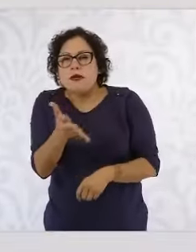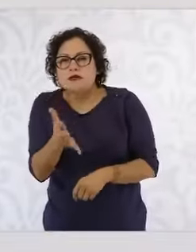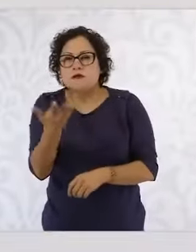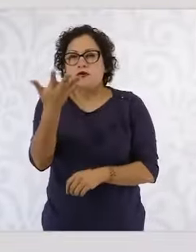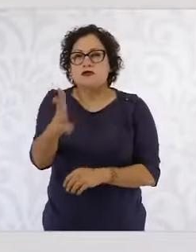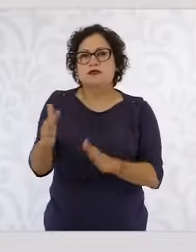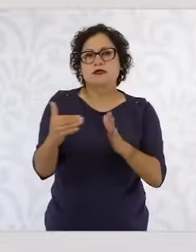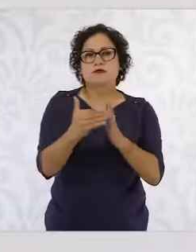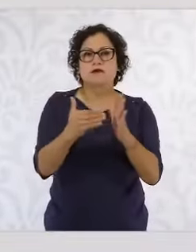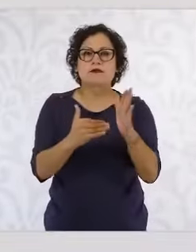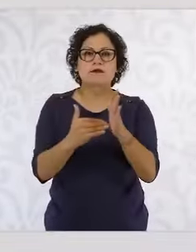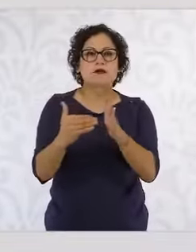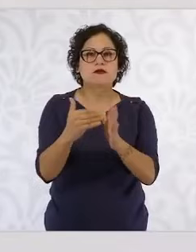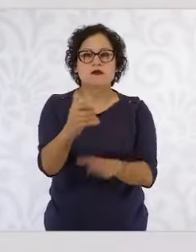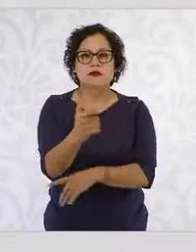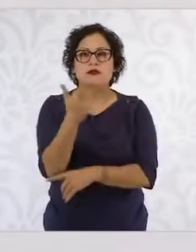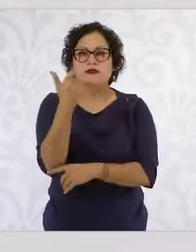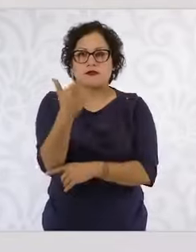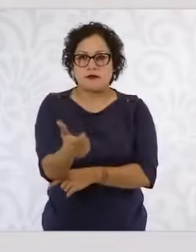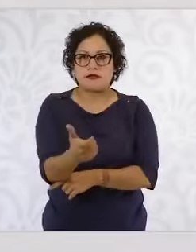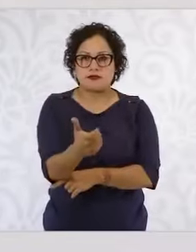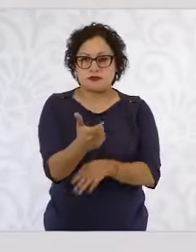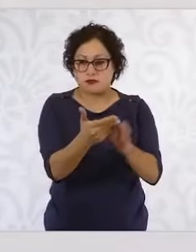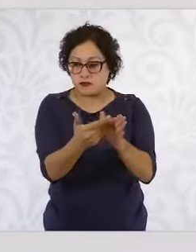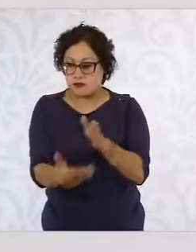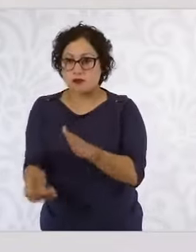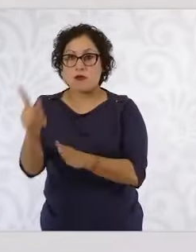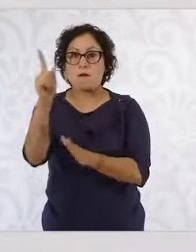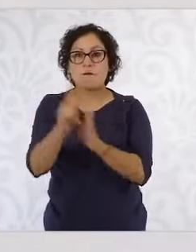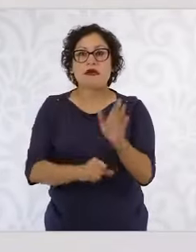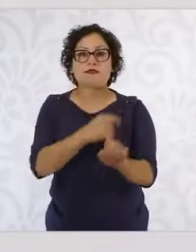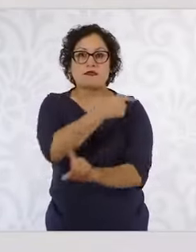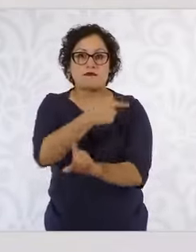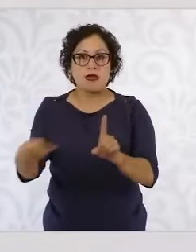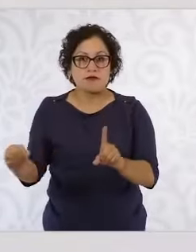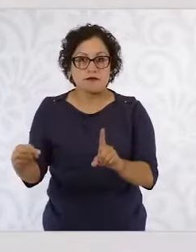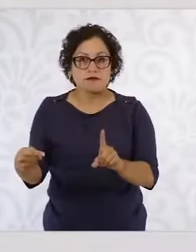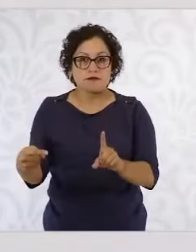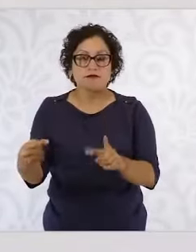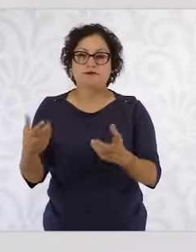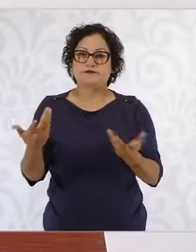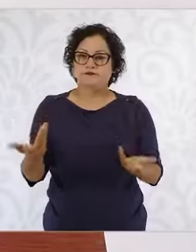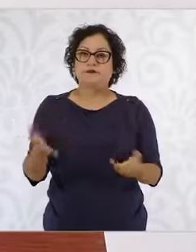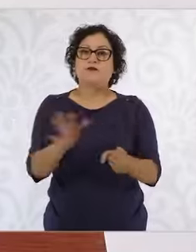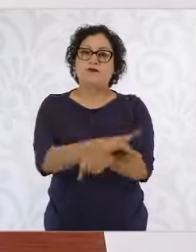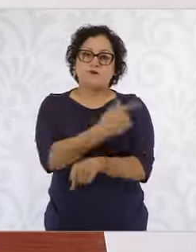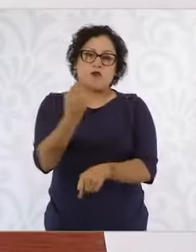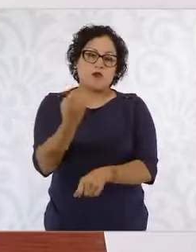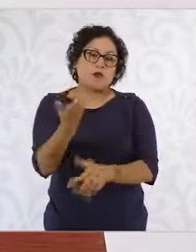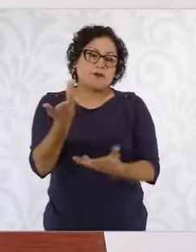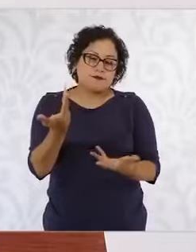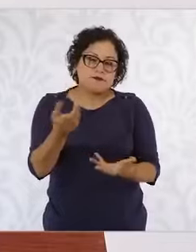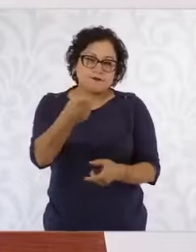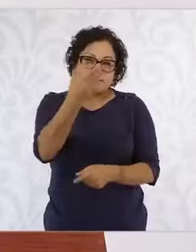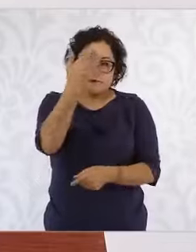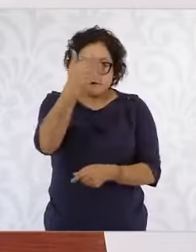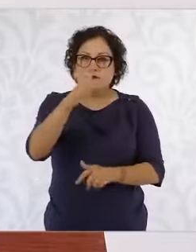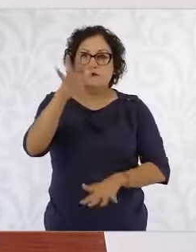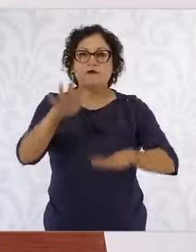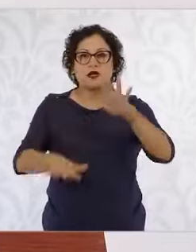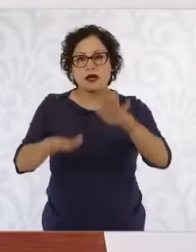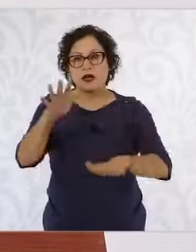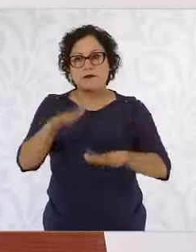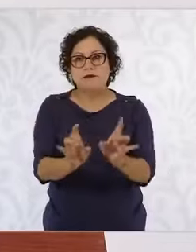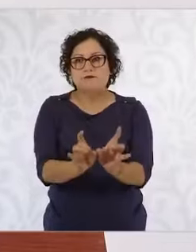en mes y medio que llevamos, porque a veces cuando ocurre un episodio como